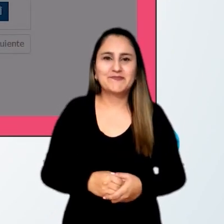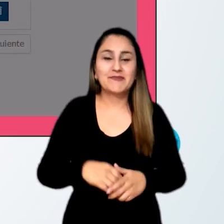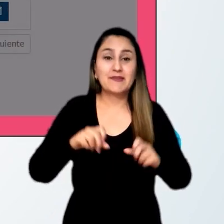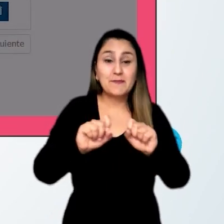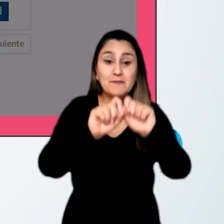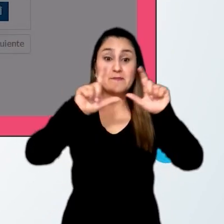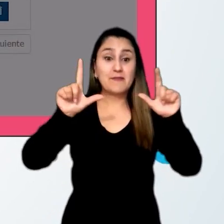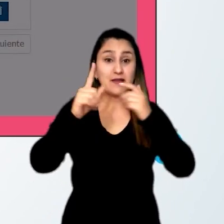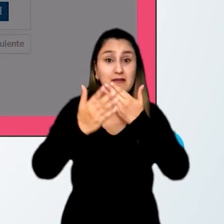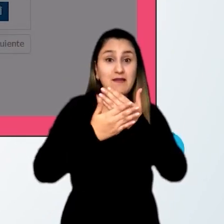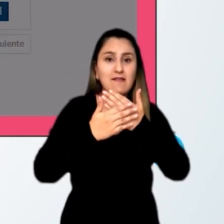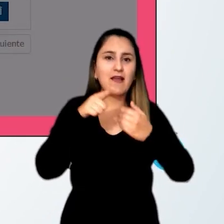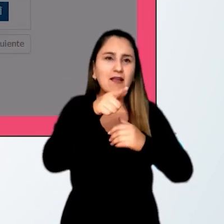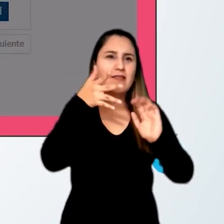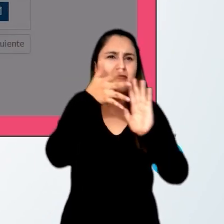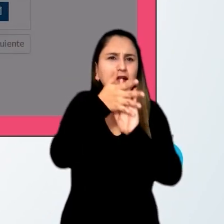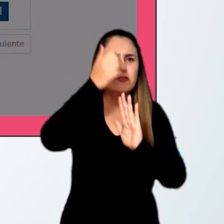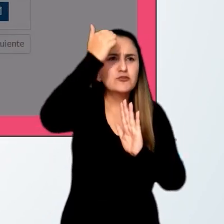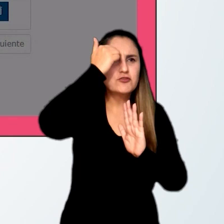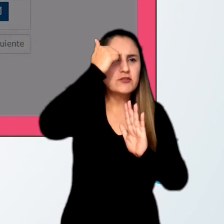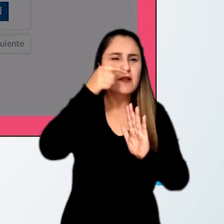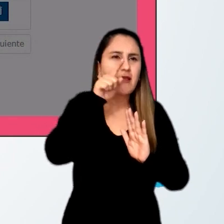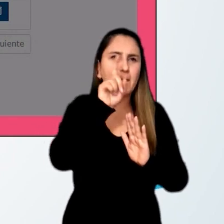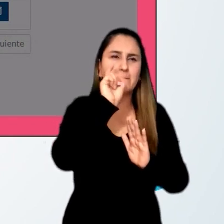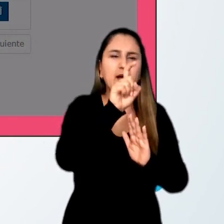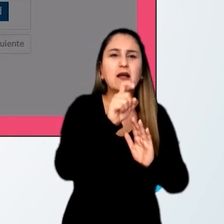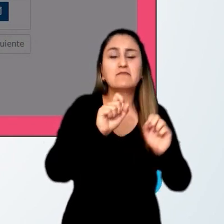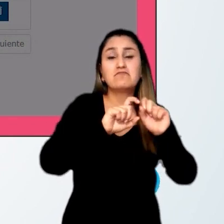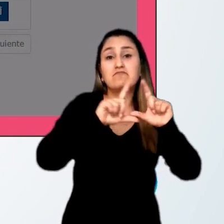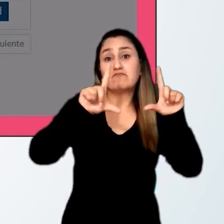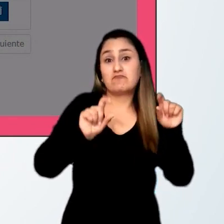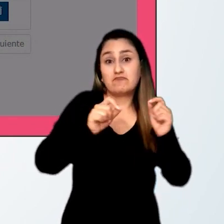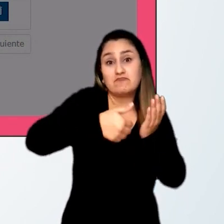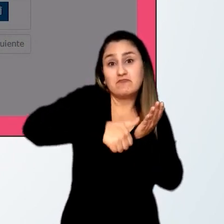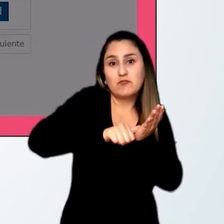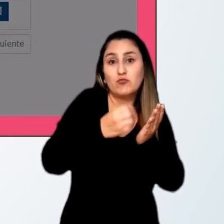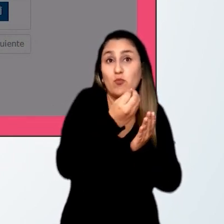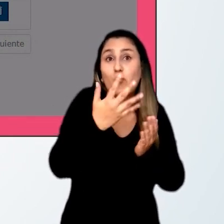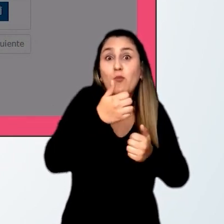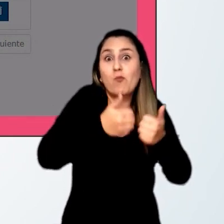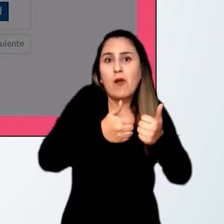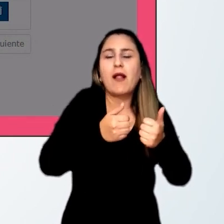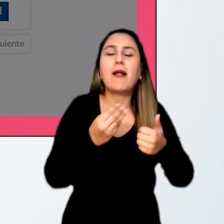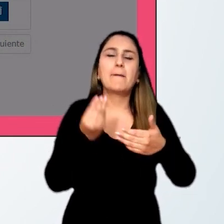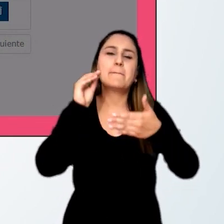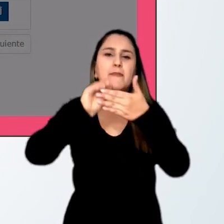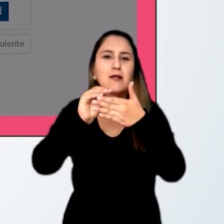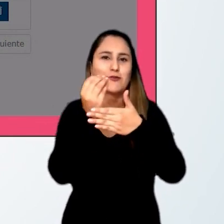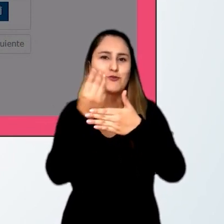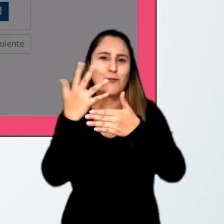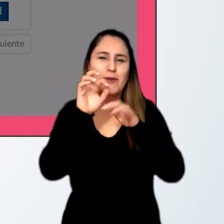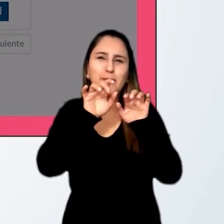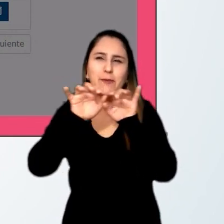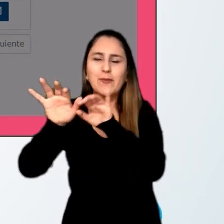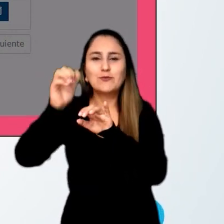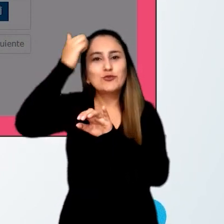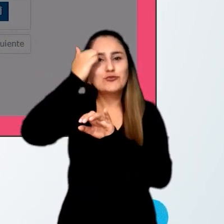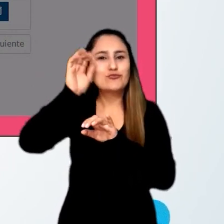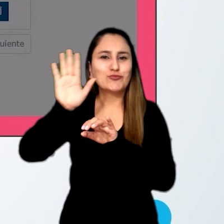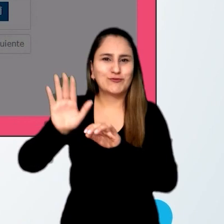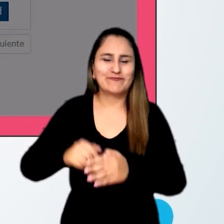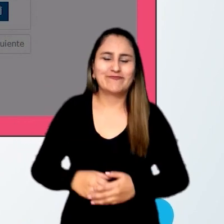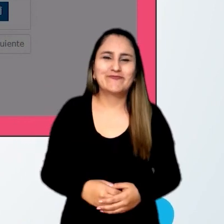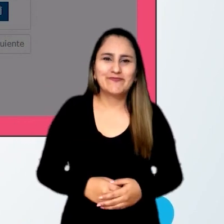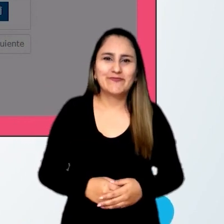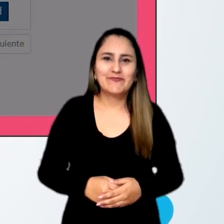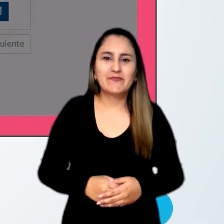ventana emergente datos docente seleccione el tipo de documento y digite el número de documento de identidad del docente.